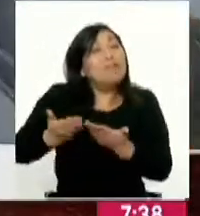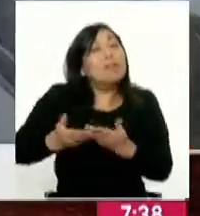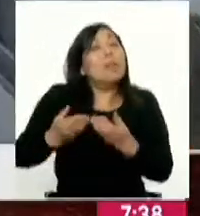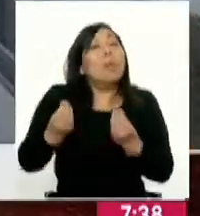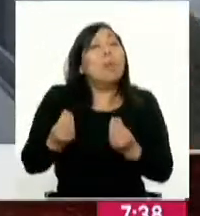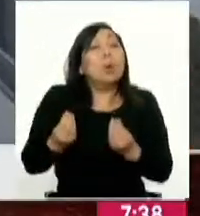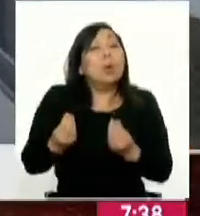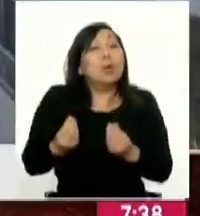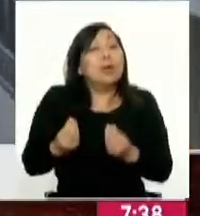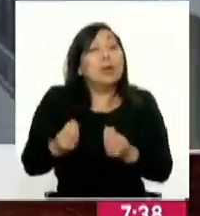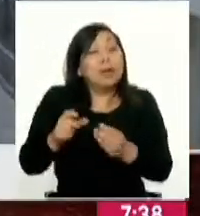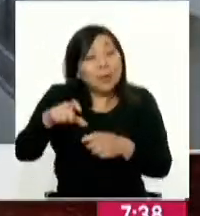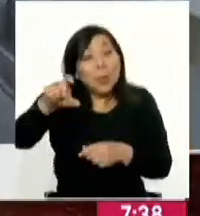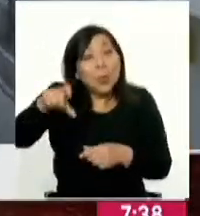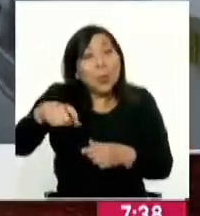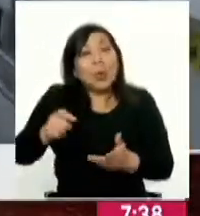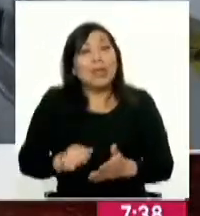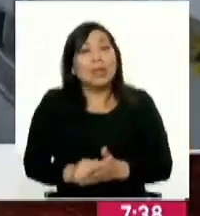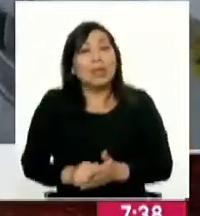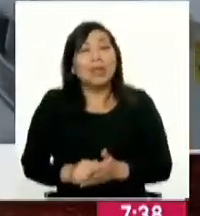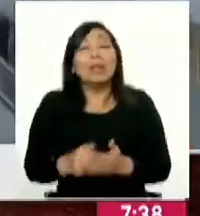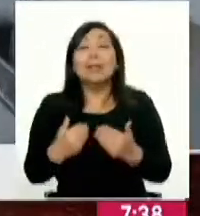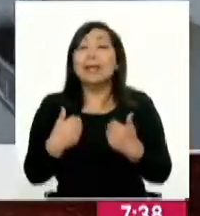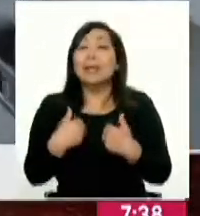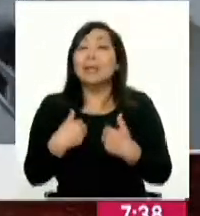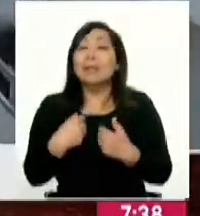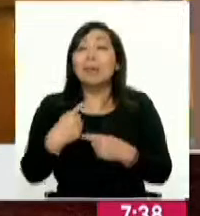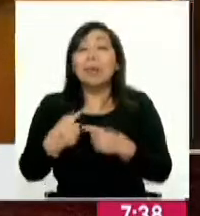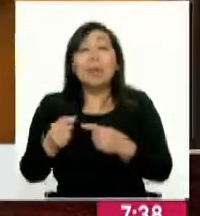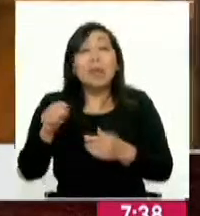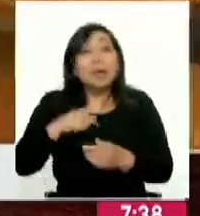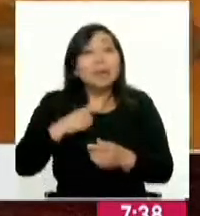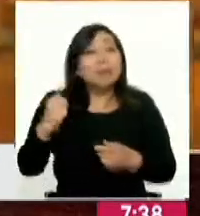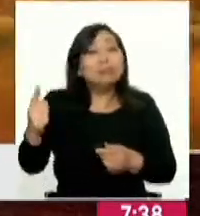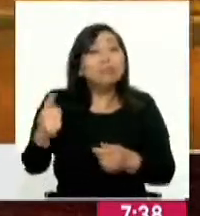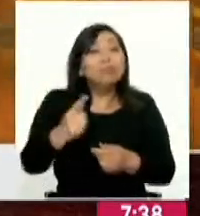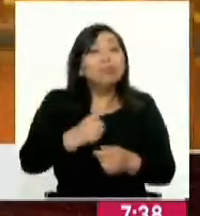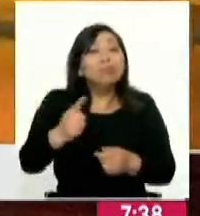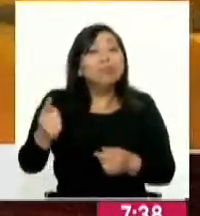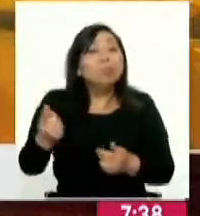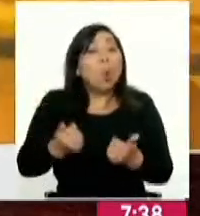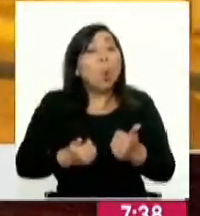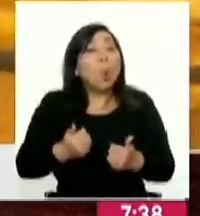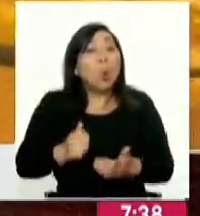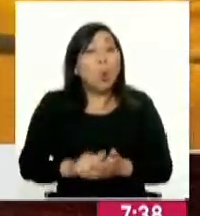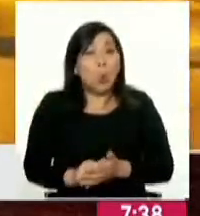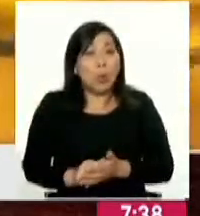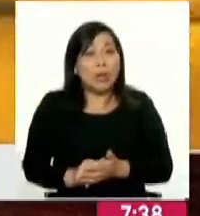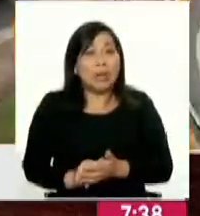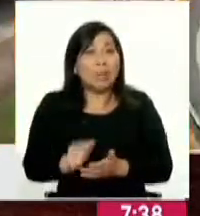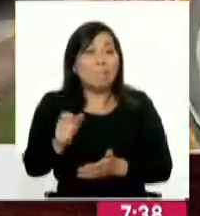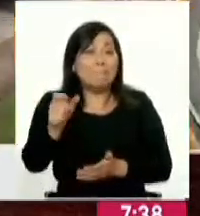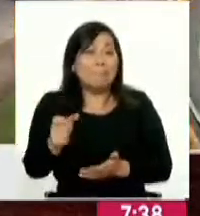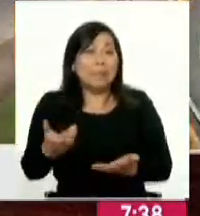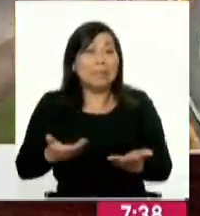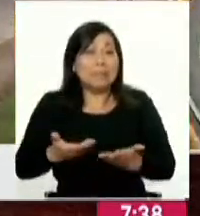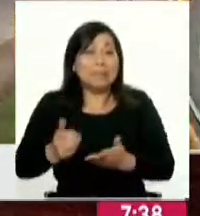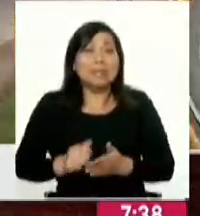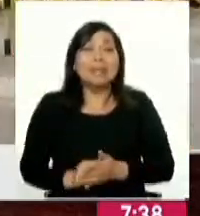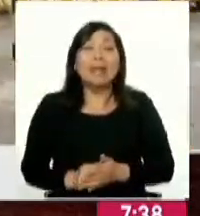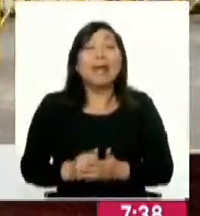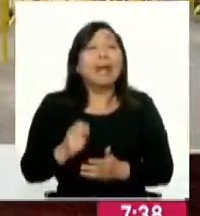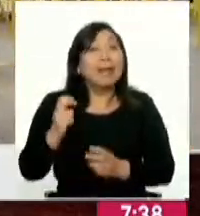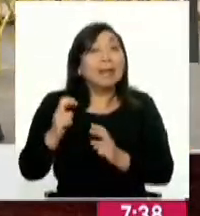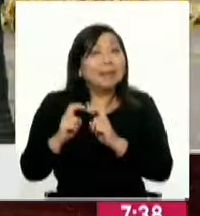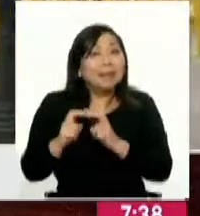qué? Porque lo usamos con la tarjeta, y lo tenemos cada viaje, y yo siento el subsidio tal cual lo hacen los usuarios del servicio del tren,